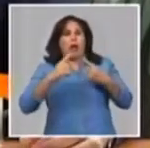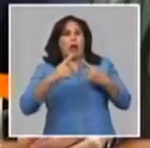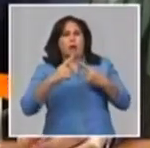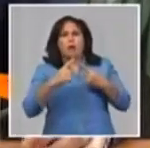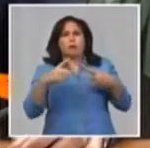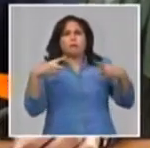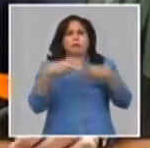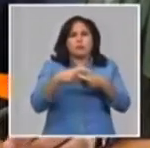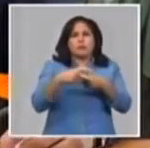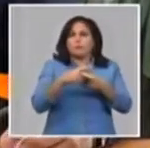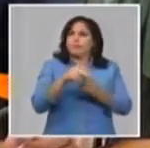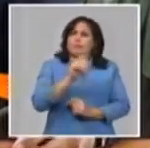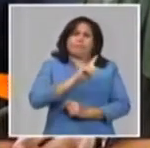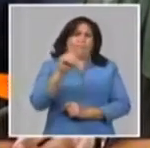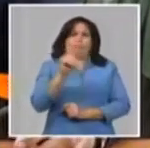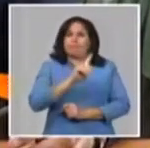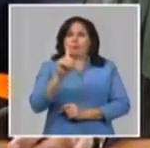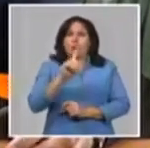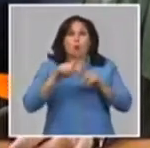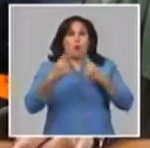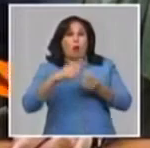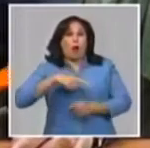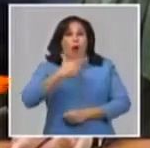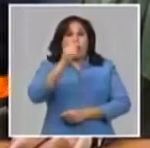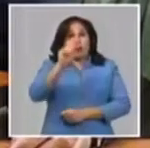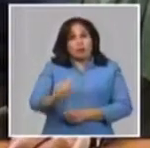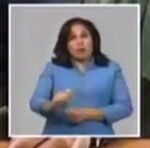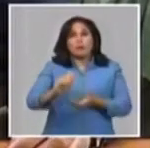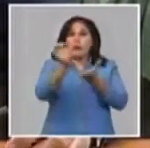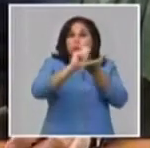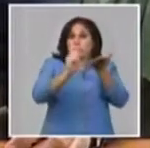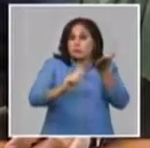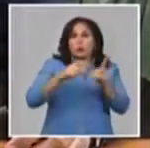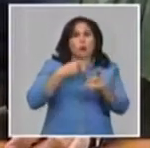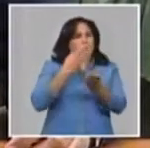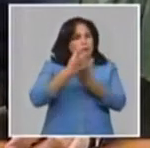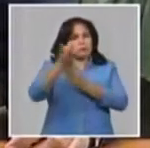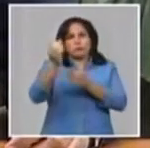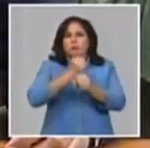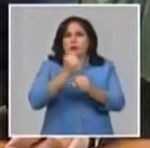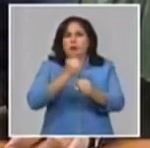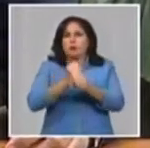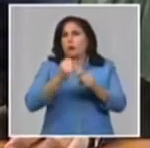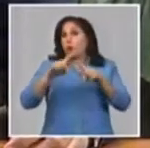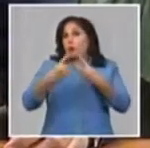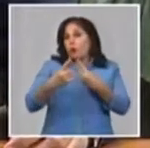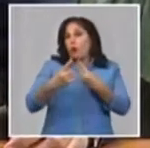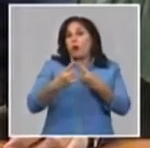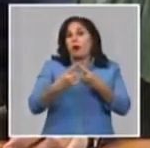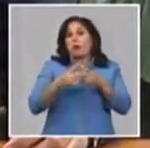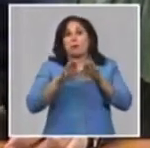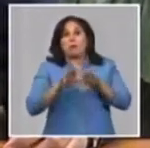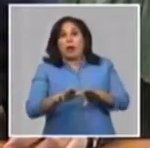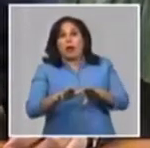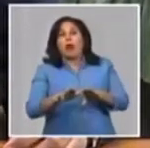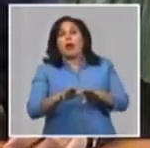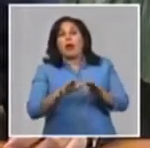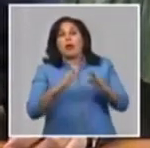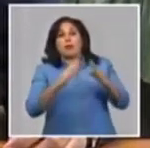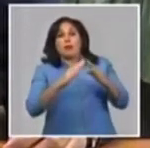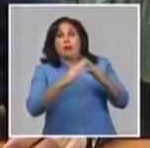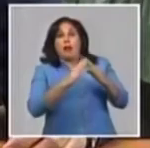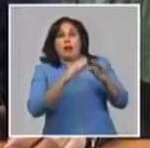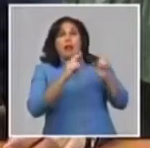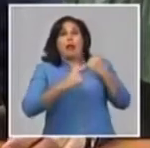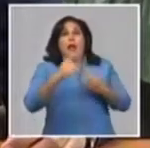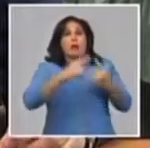interrupto cuando se habla de la labor de escritores y artistas, porque hay un retiro que suele ser muy fértil en materia de